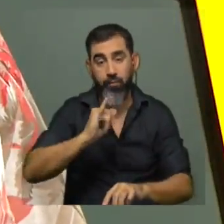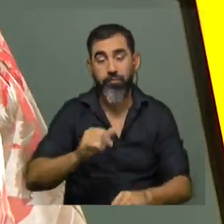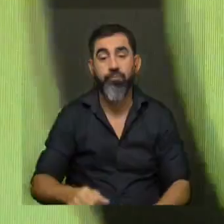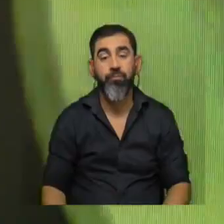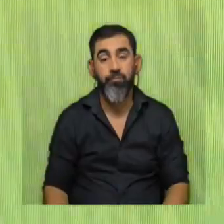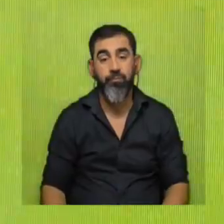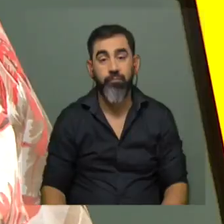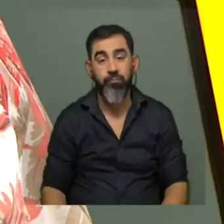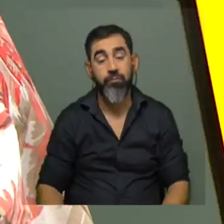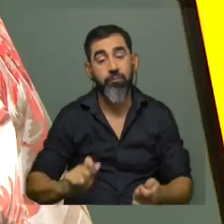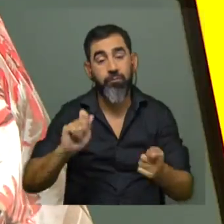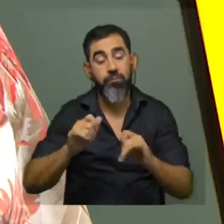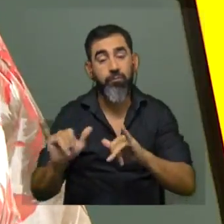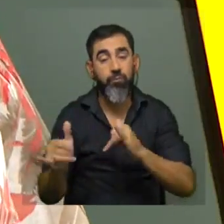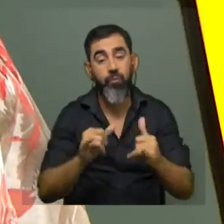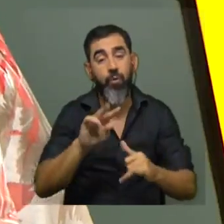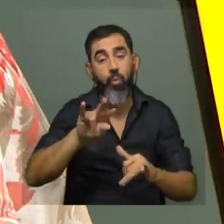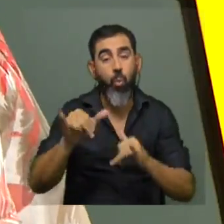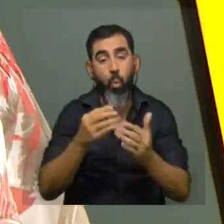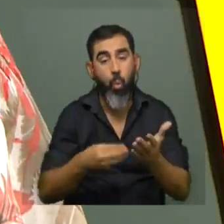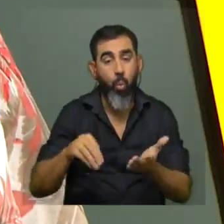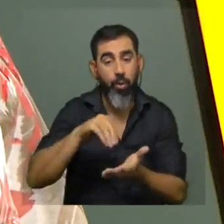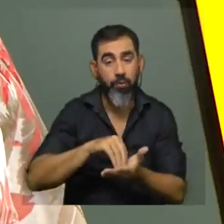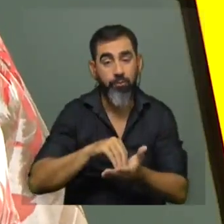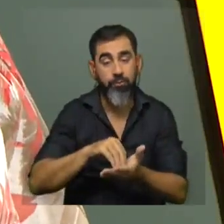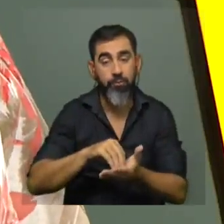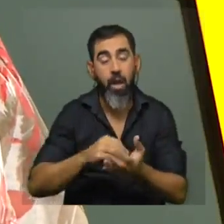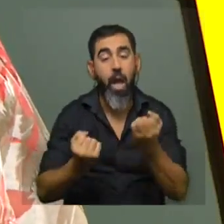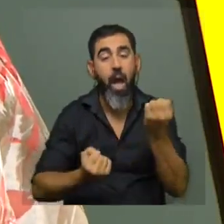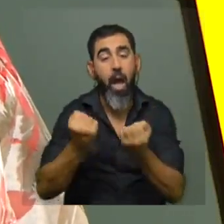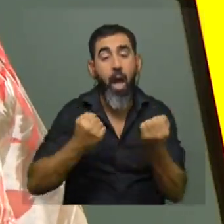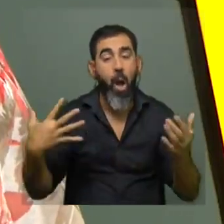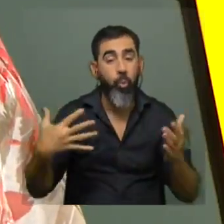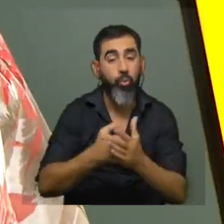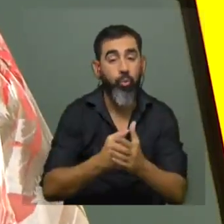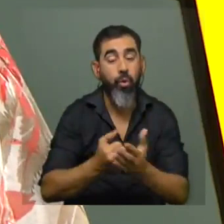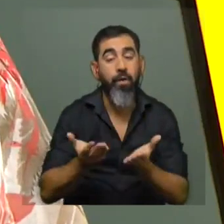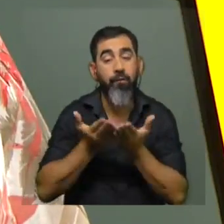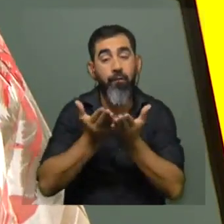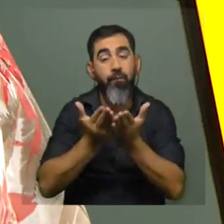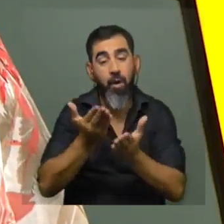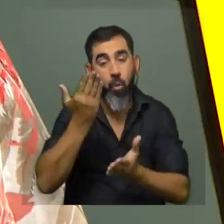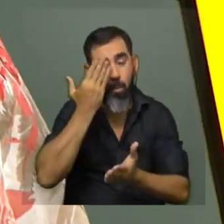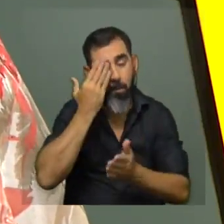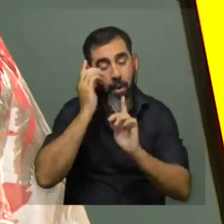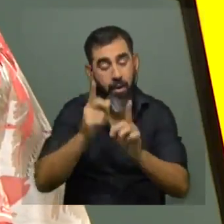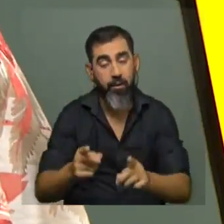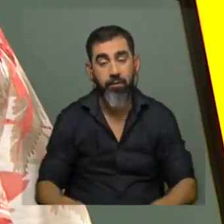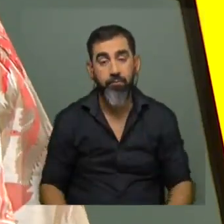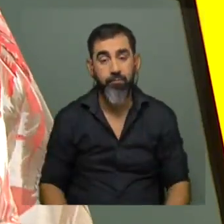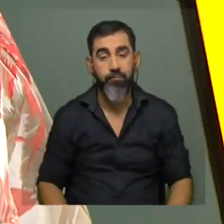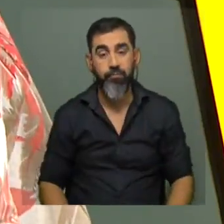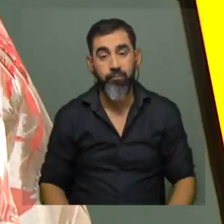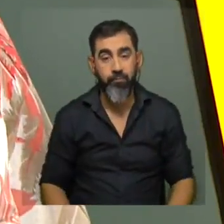¿cambiaron de juego? cambiamos de juego vamos a dos juegos más nos subimos a los autitos chocadores y al barco pirata de la mano de Ernesto y vamos a hablar